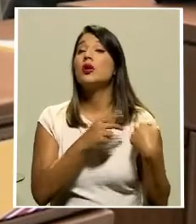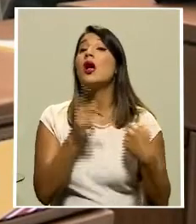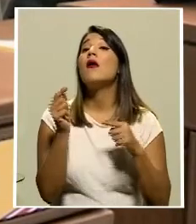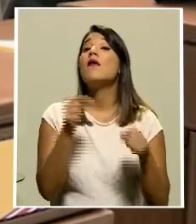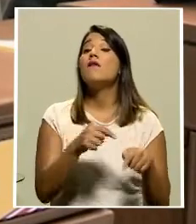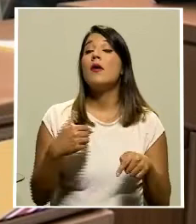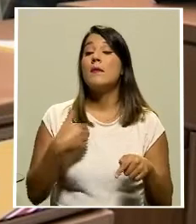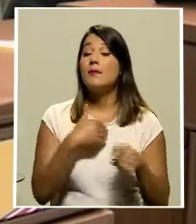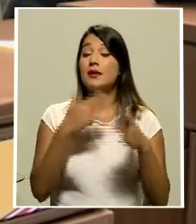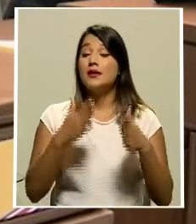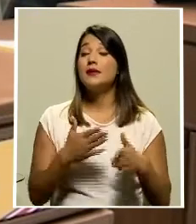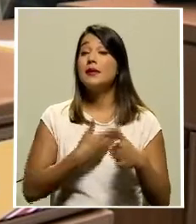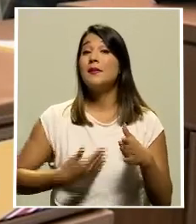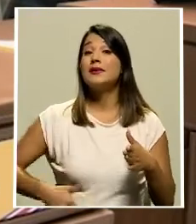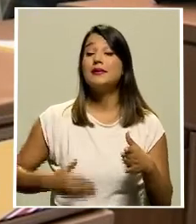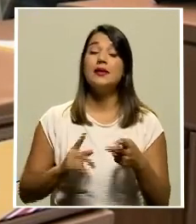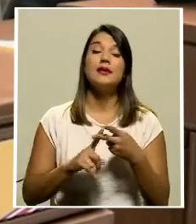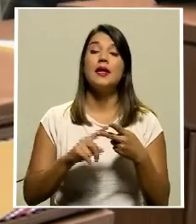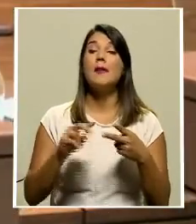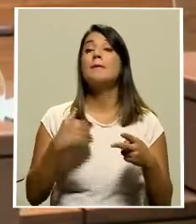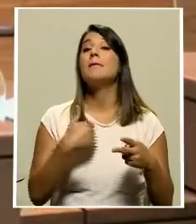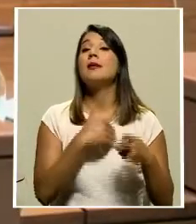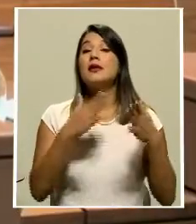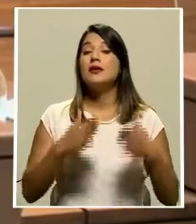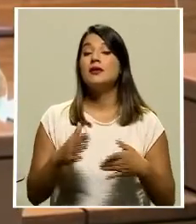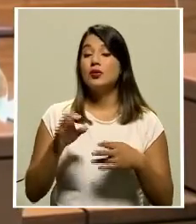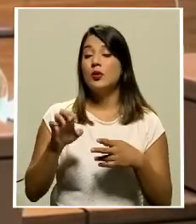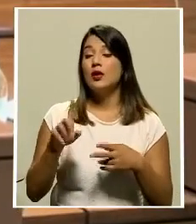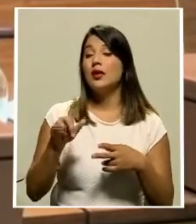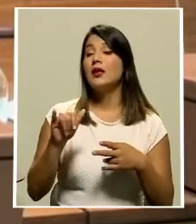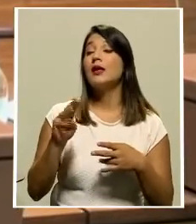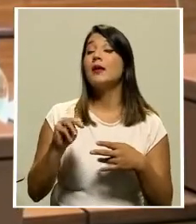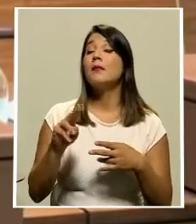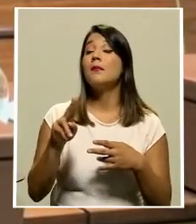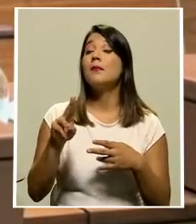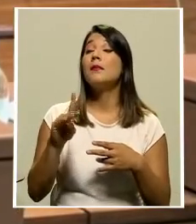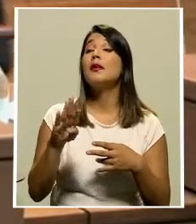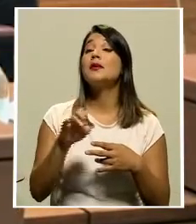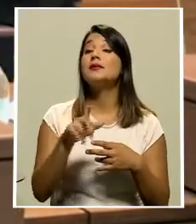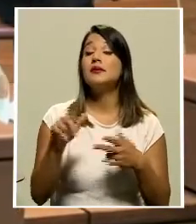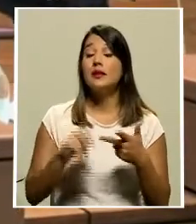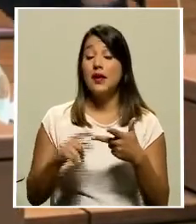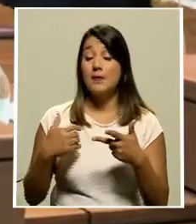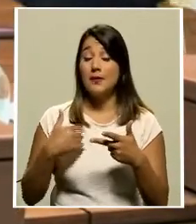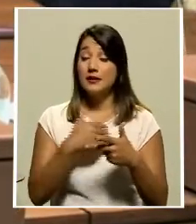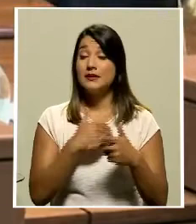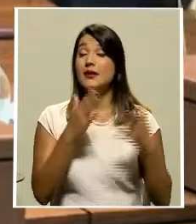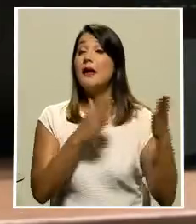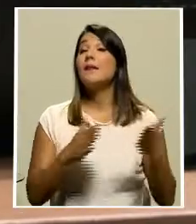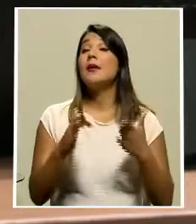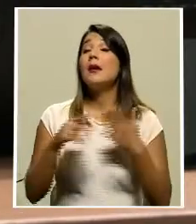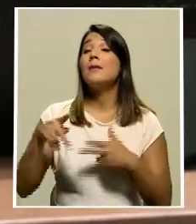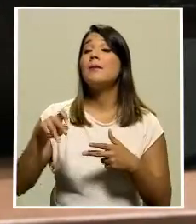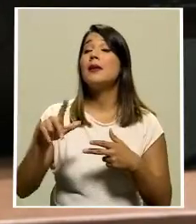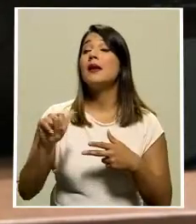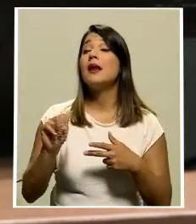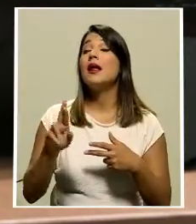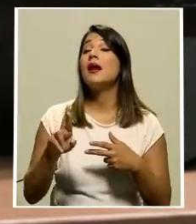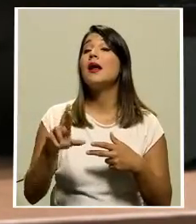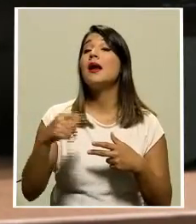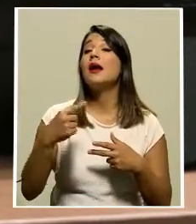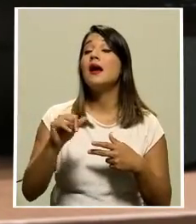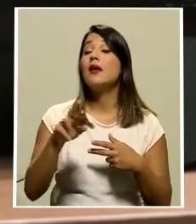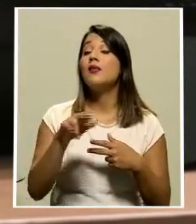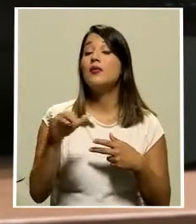ministra de la presidencia Janina Dinarte el ministro de Hacienda Elian Villegas la ministra de planificación Pilar Garrido y hasta el propio presidente